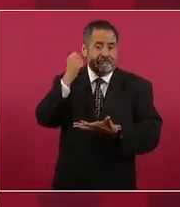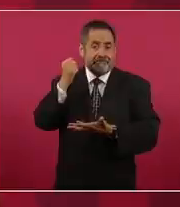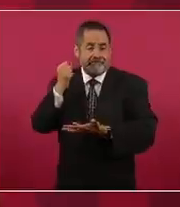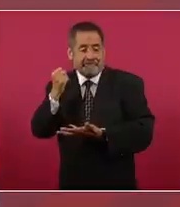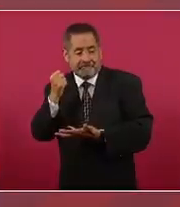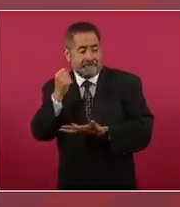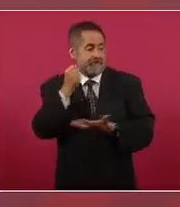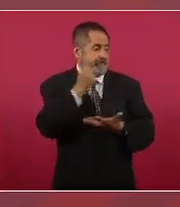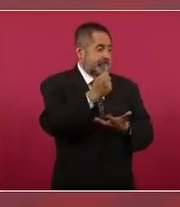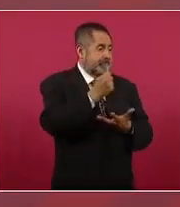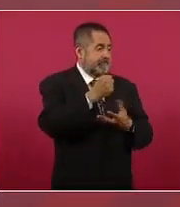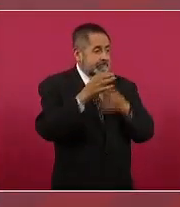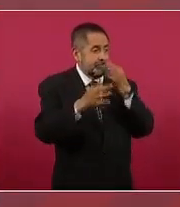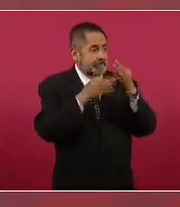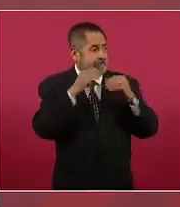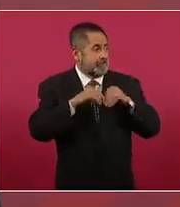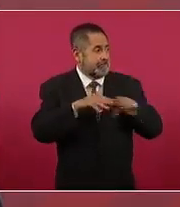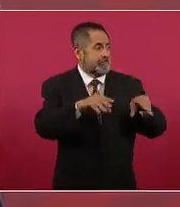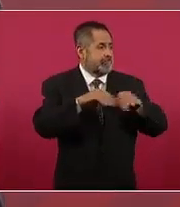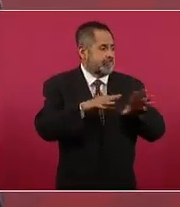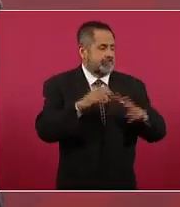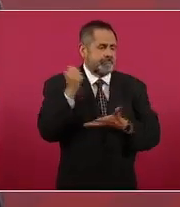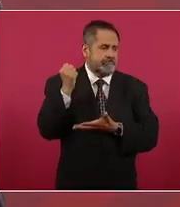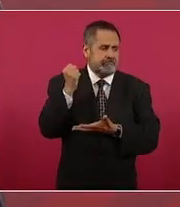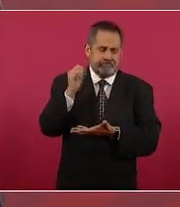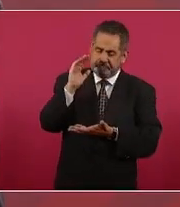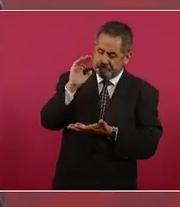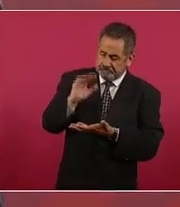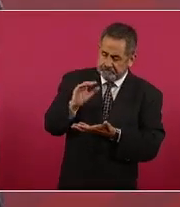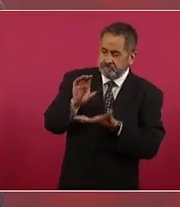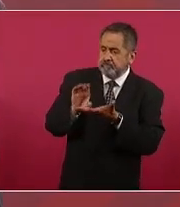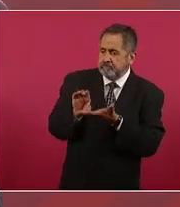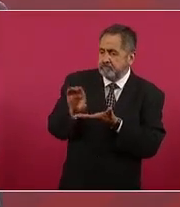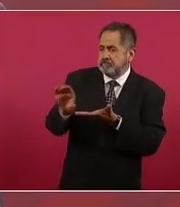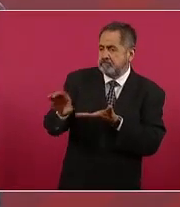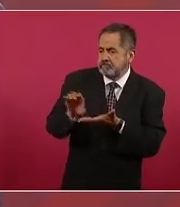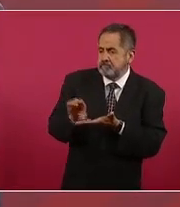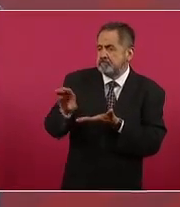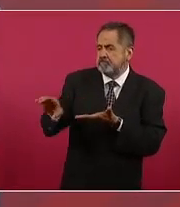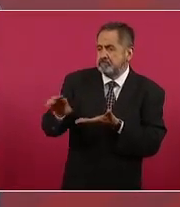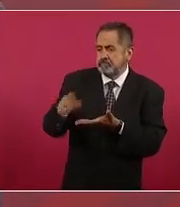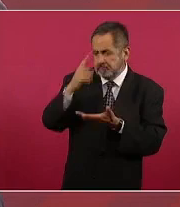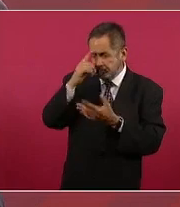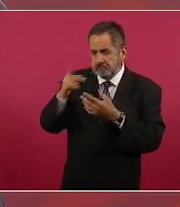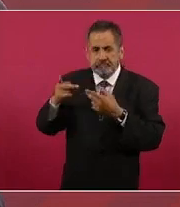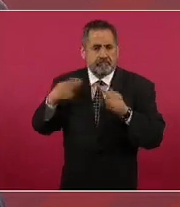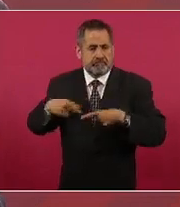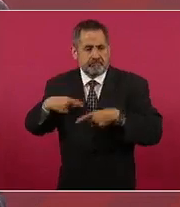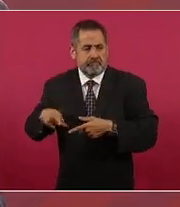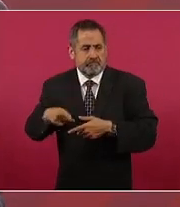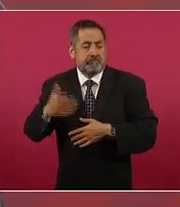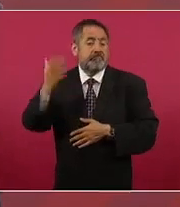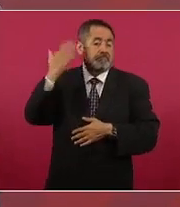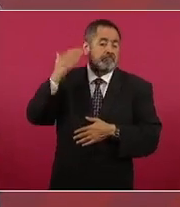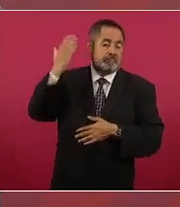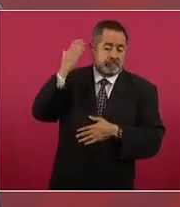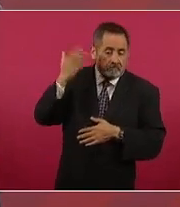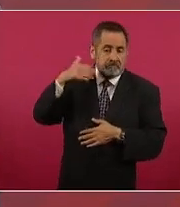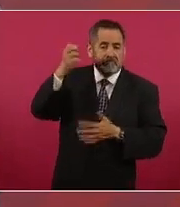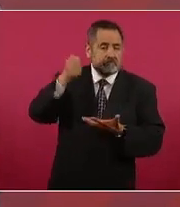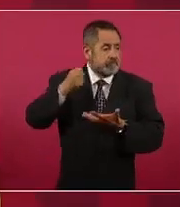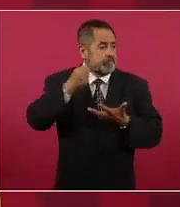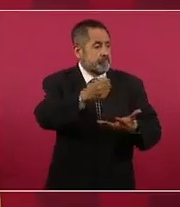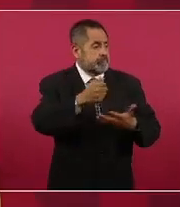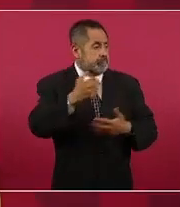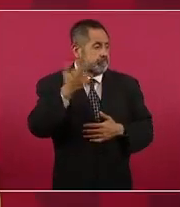a las grandes cadenas de radio a las televisoras a los periódicos